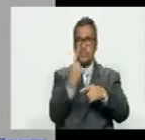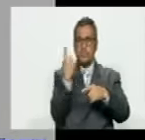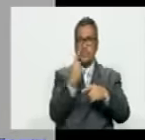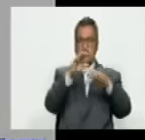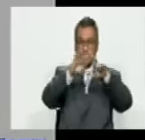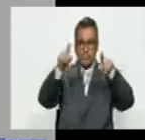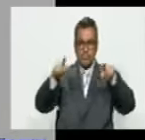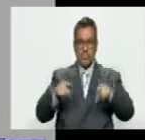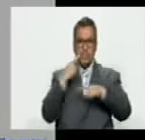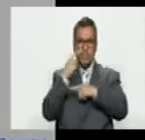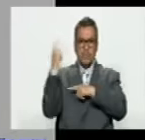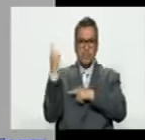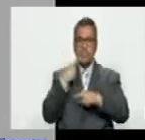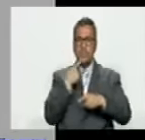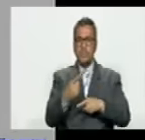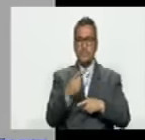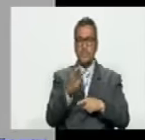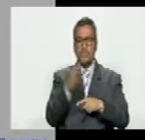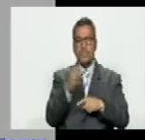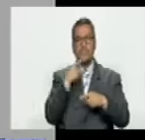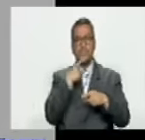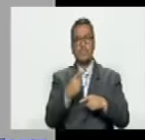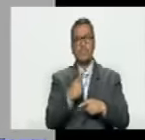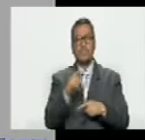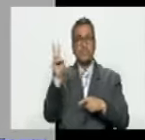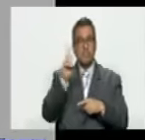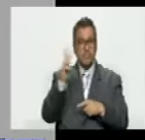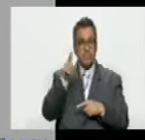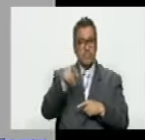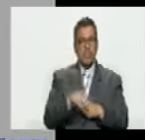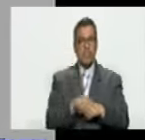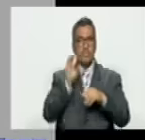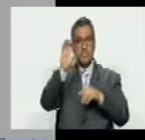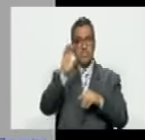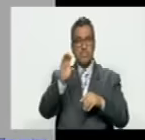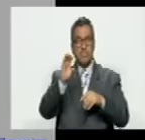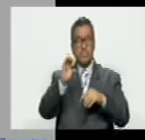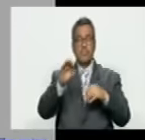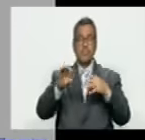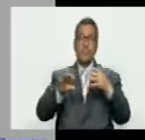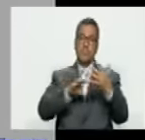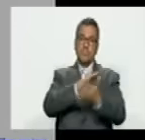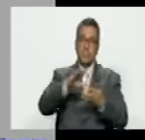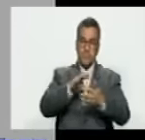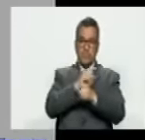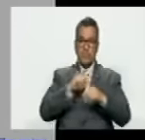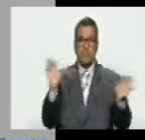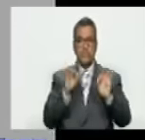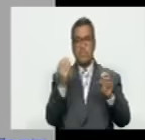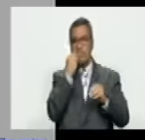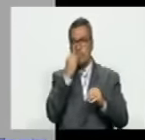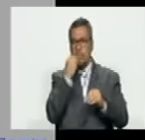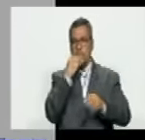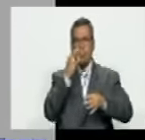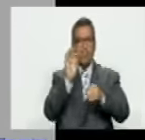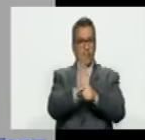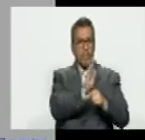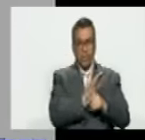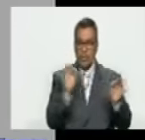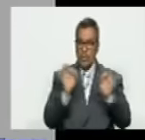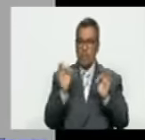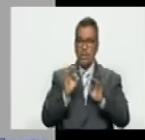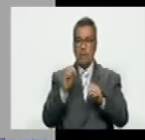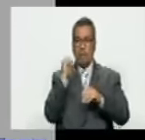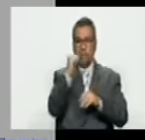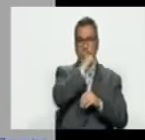y la narrativa dice más o menos así Venezuela es un país en crisis humanitaria no hay comida no hay seguridad los venezolanos se